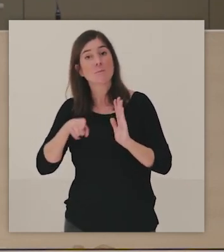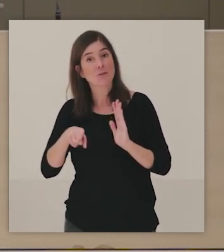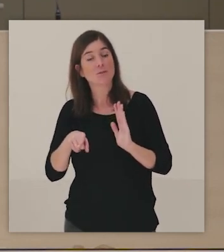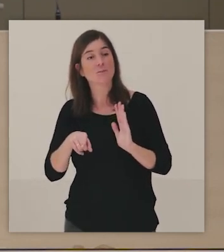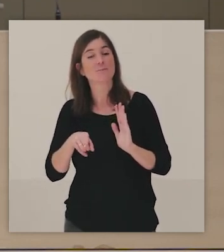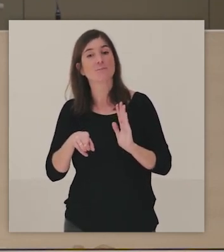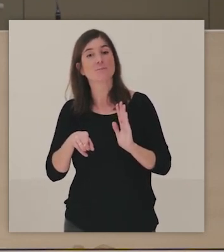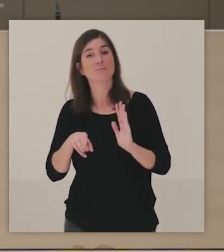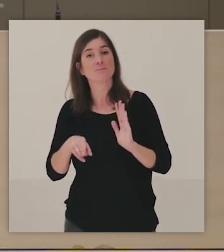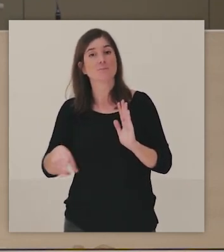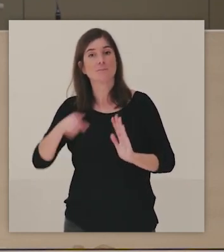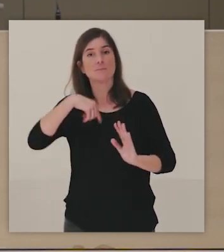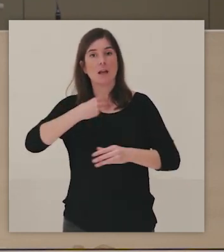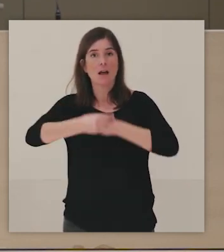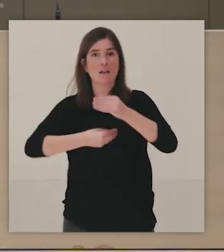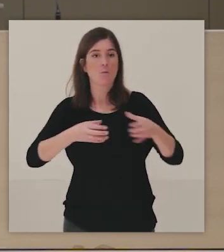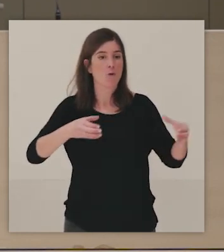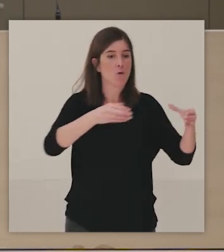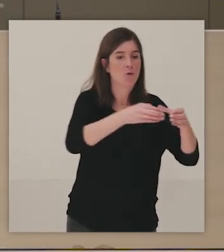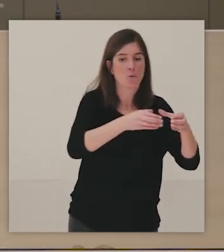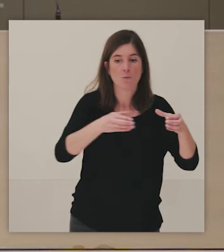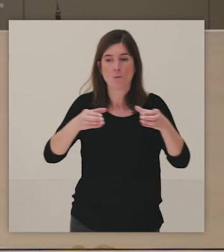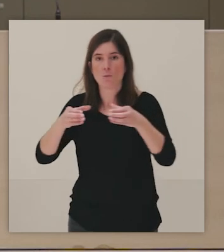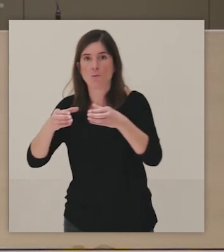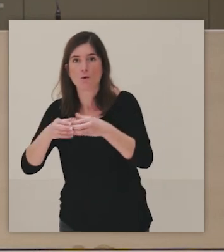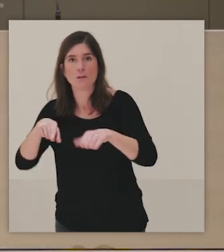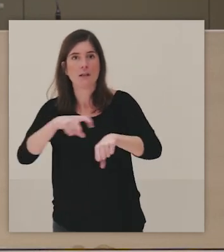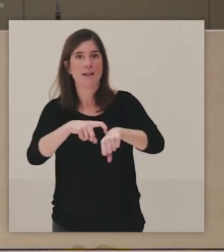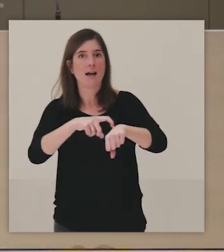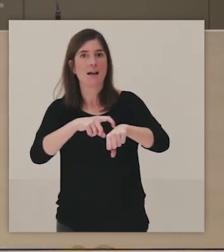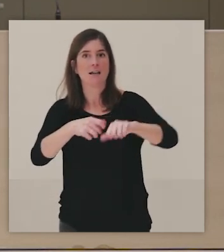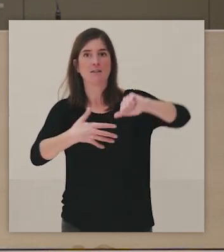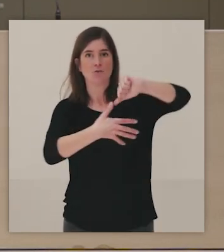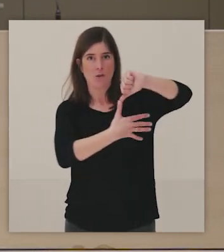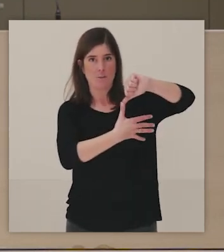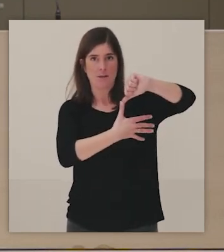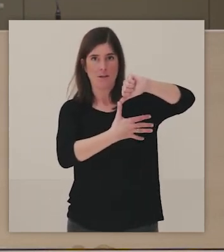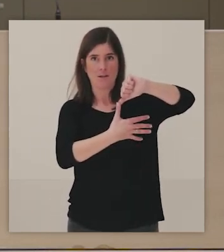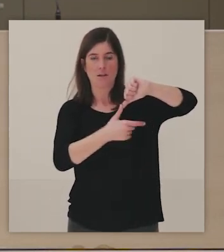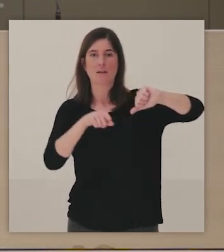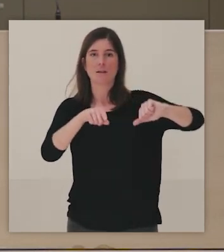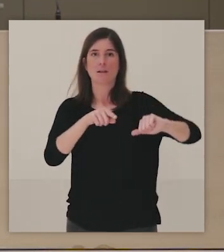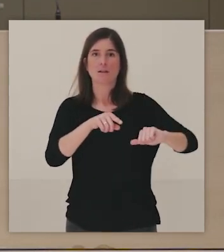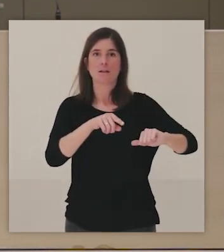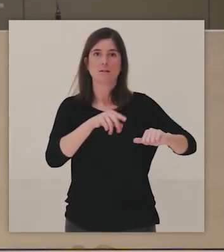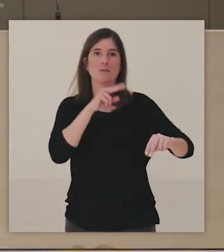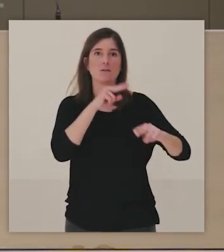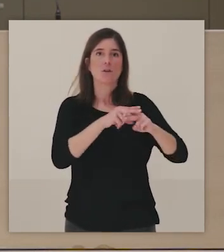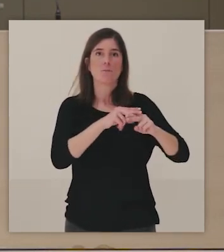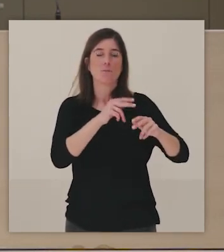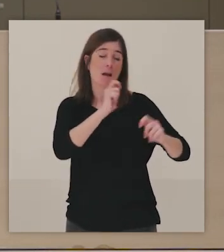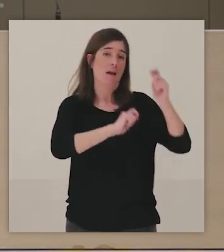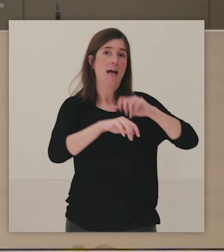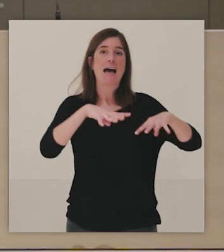haciendo con dos colectivos de mujeres latinoamericanas en Madrid. Red Latina,